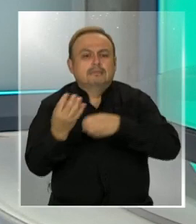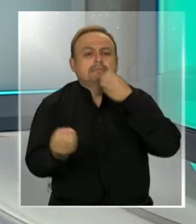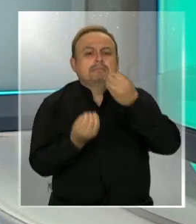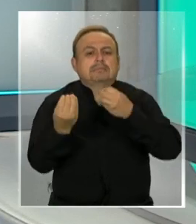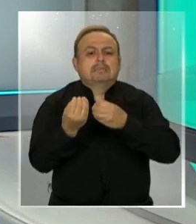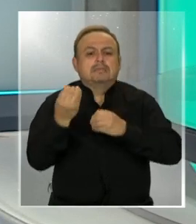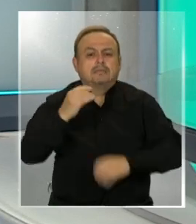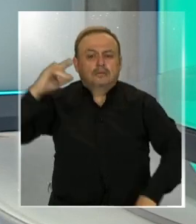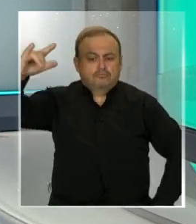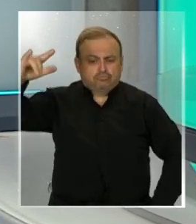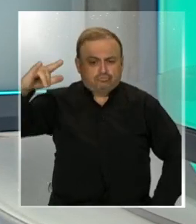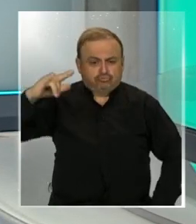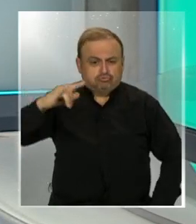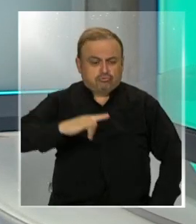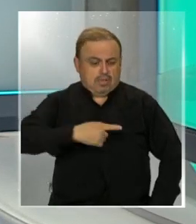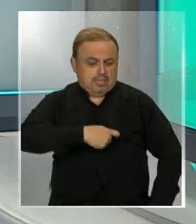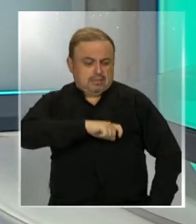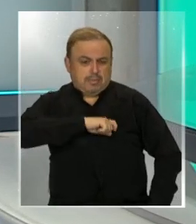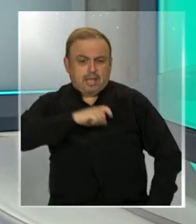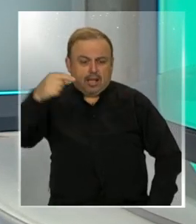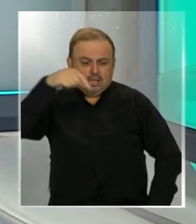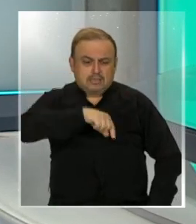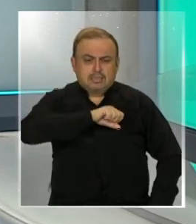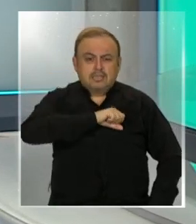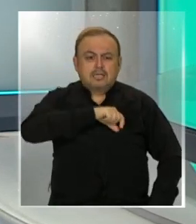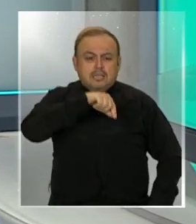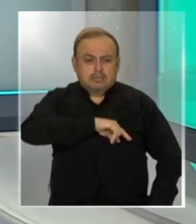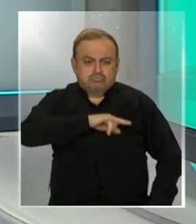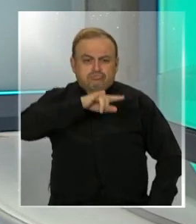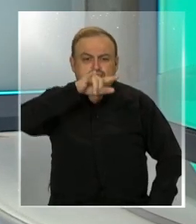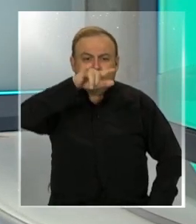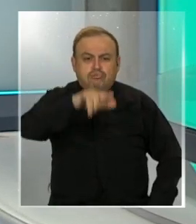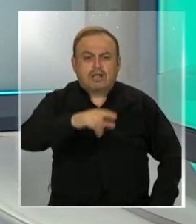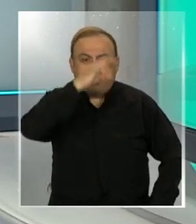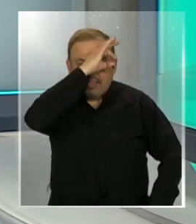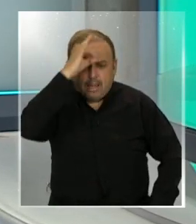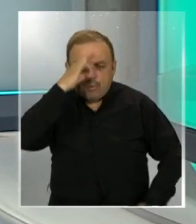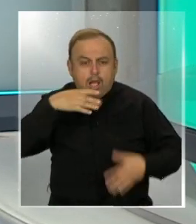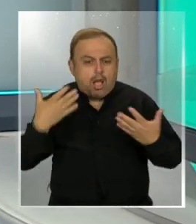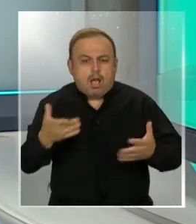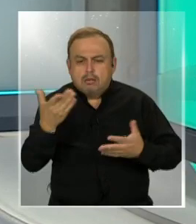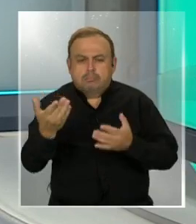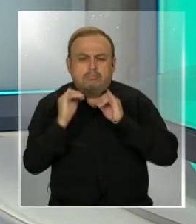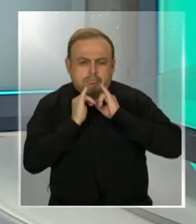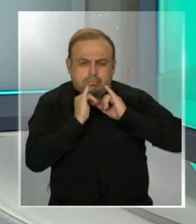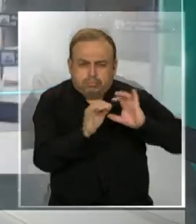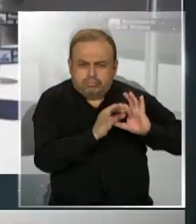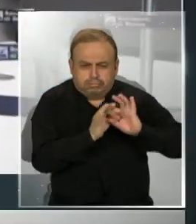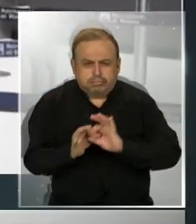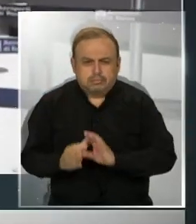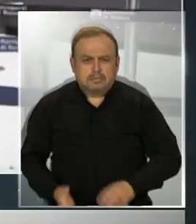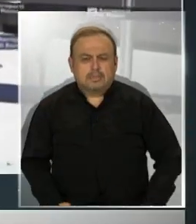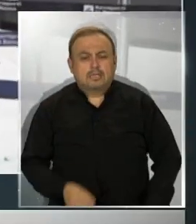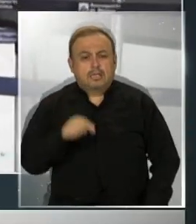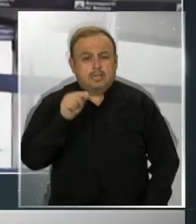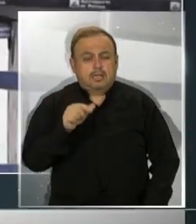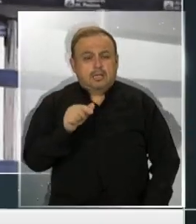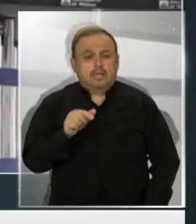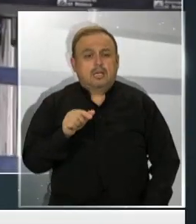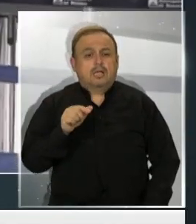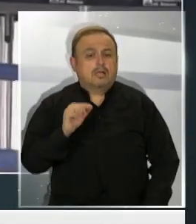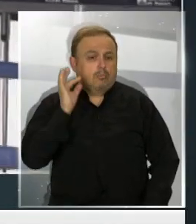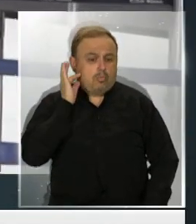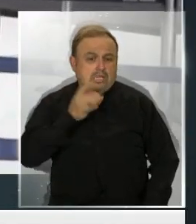viajaron en los vuelos de Madrid-Santiago y de Santiago-Temuco? Lo vamos a revisar en la nota de Bárbara Mena. Llegó una pasajera